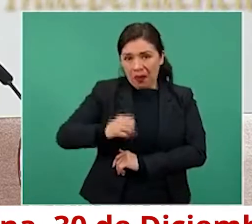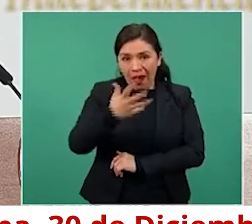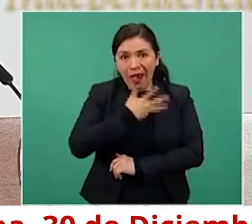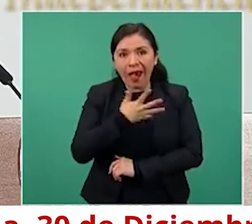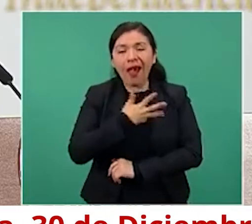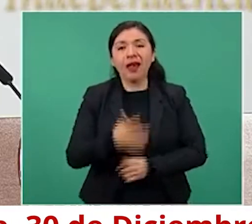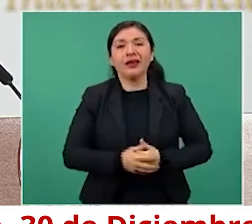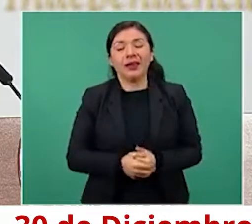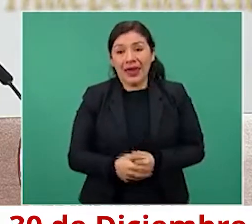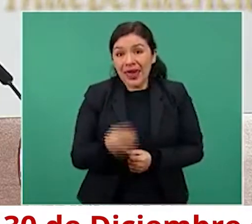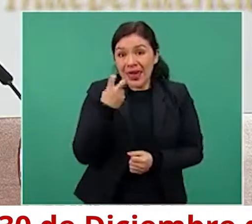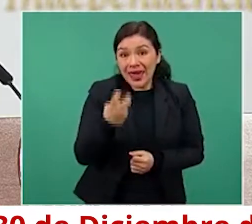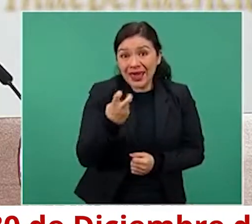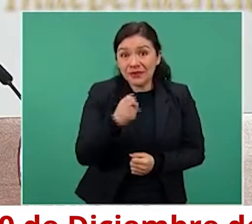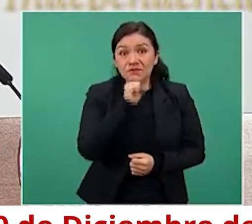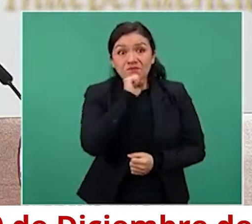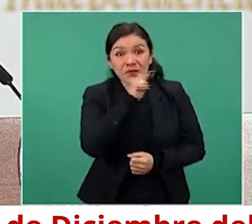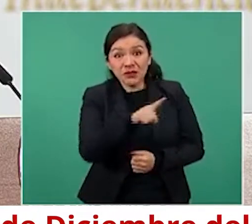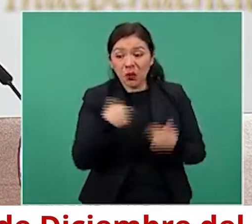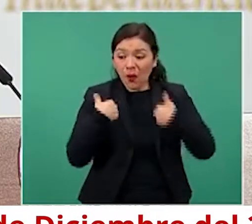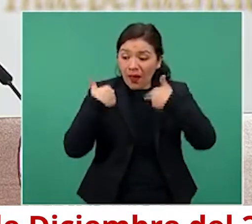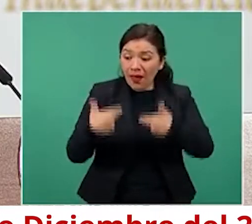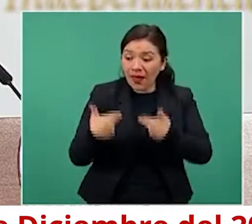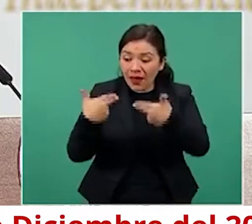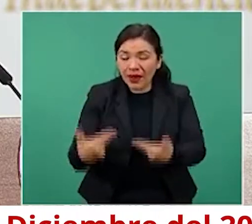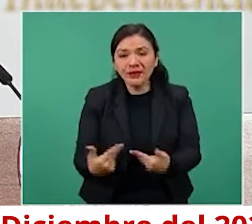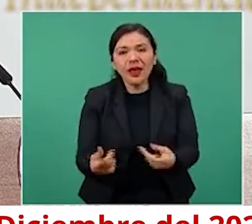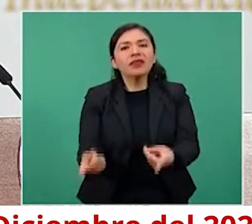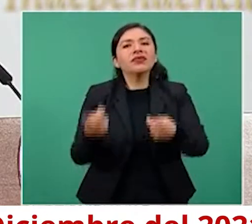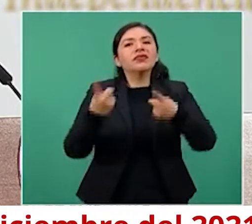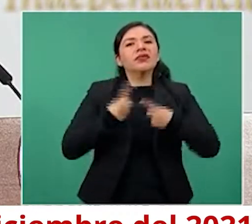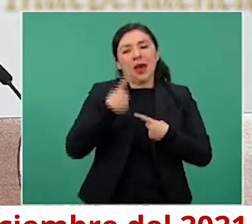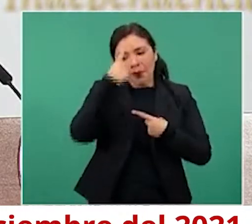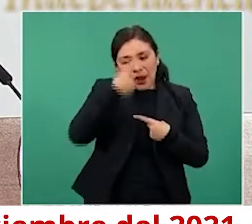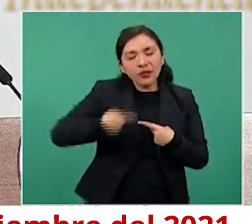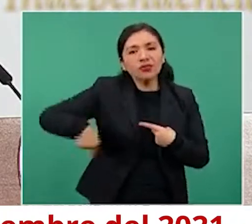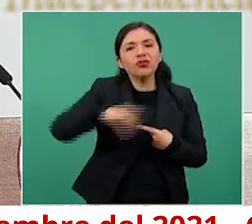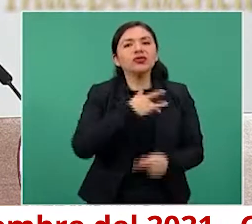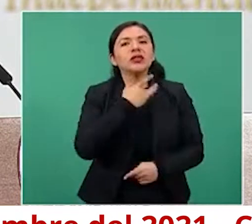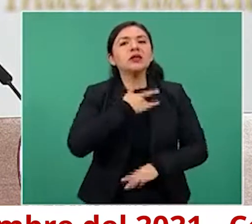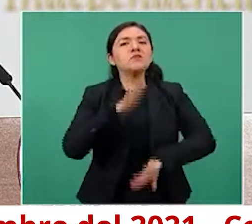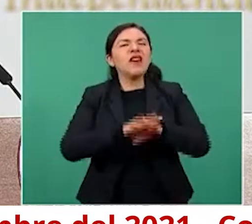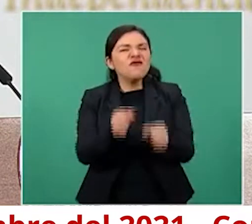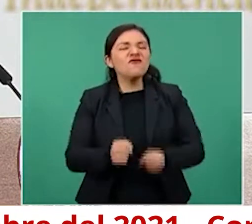y que eso es lo que nos da fortaleza e identidad.